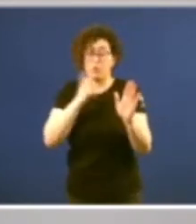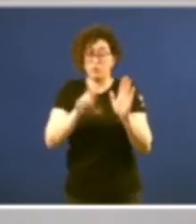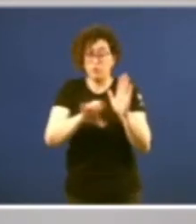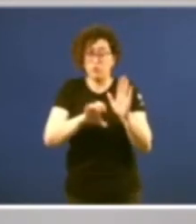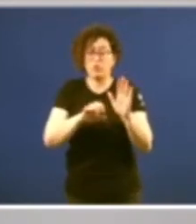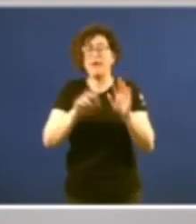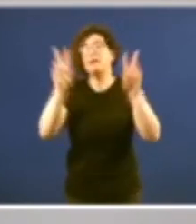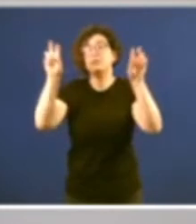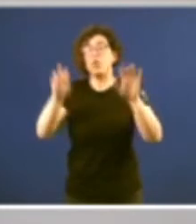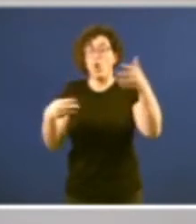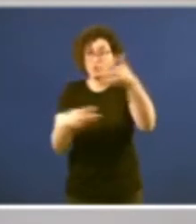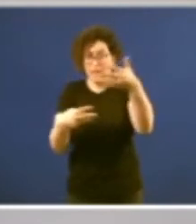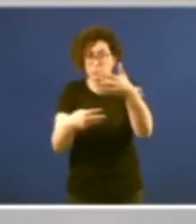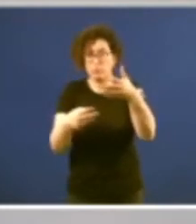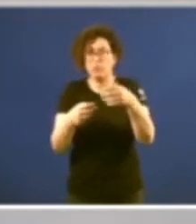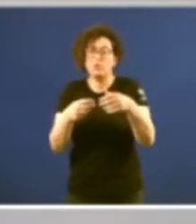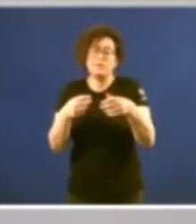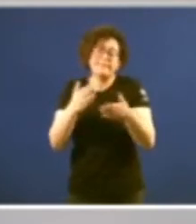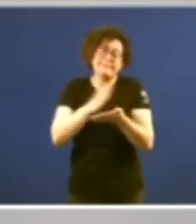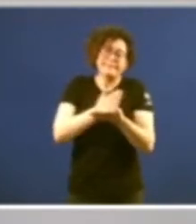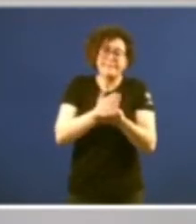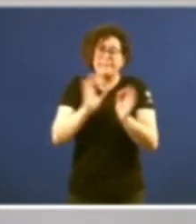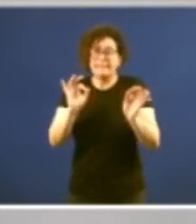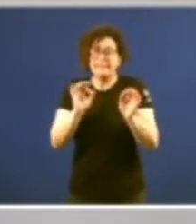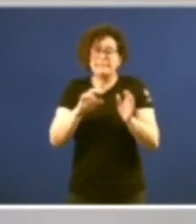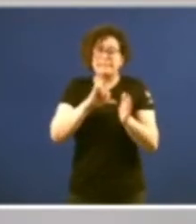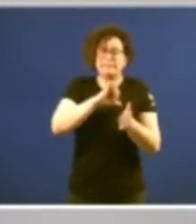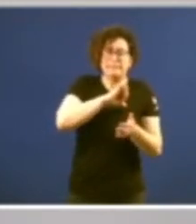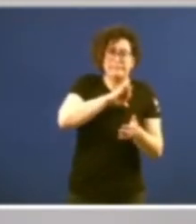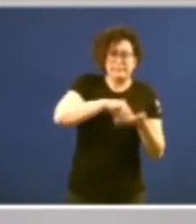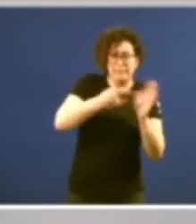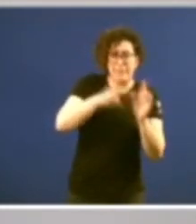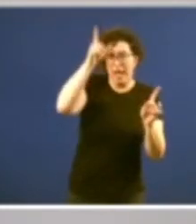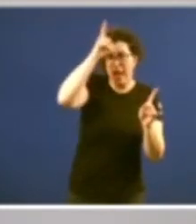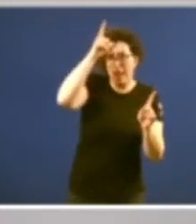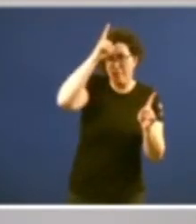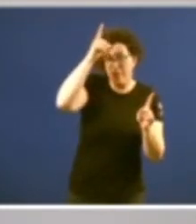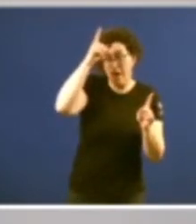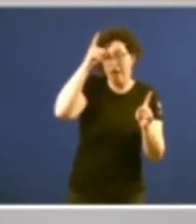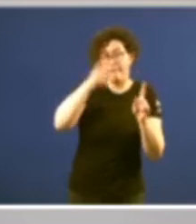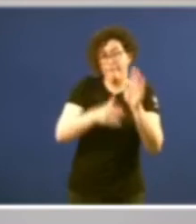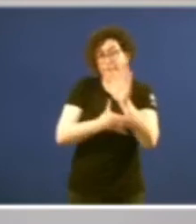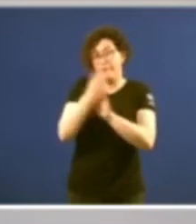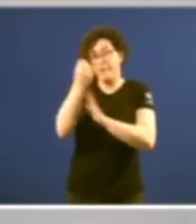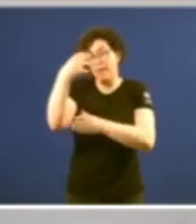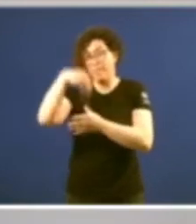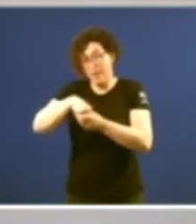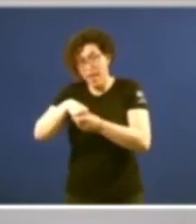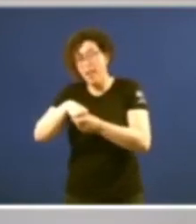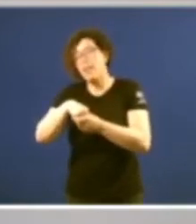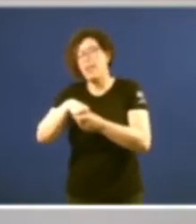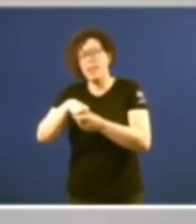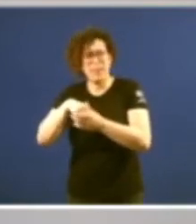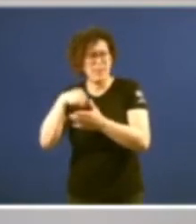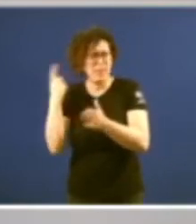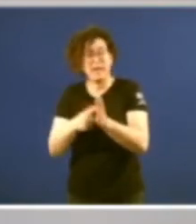sistema intermedio entre o sistema alemán federal de lista que contiene a Lei Fundamental de Bonn